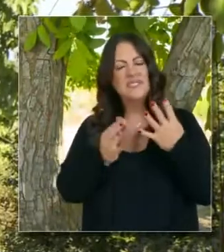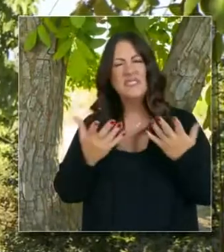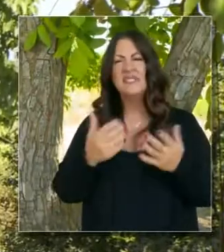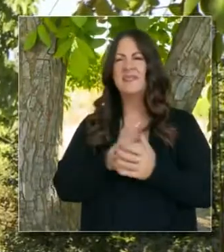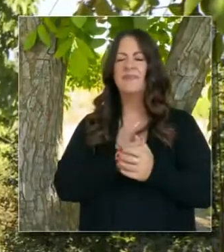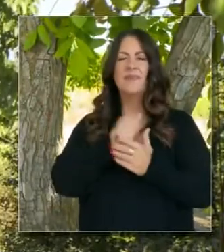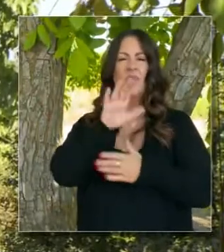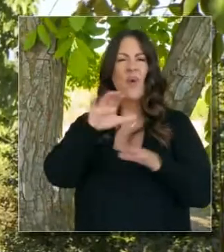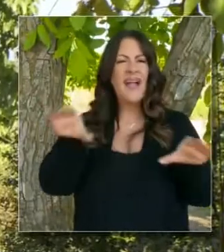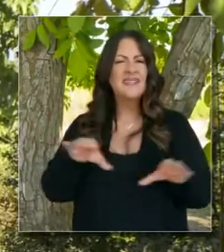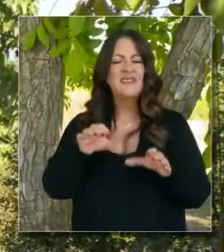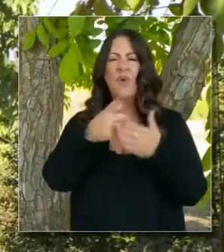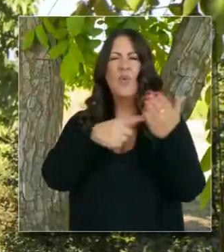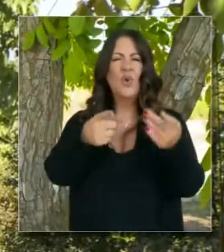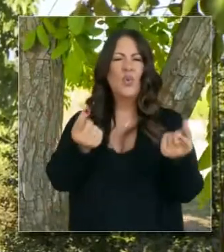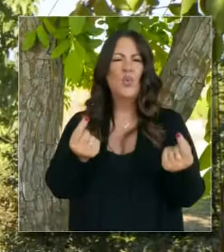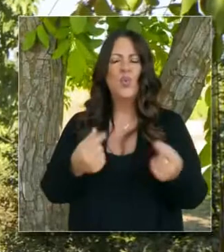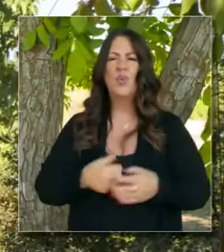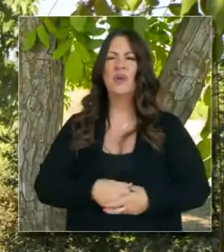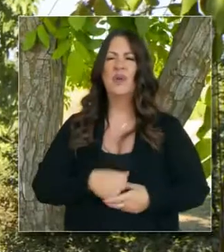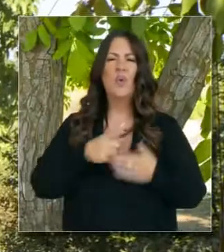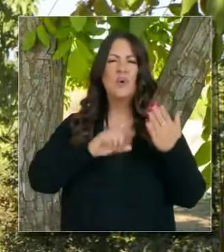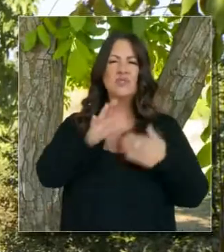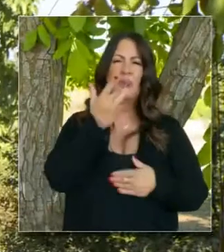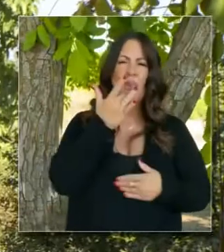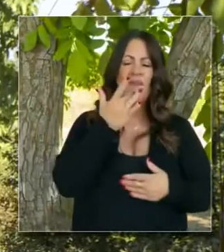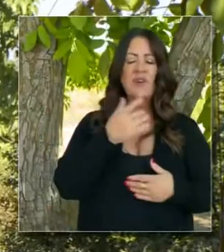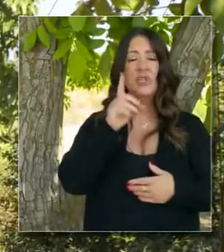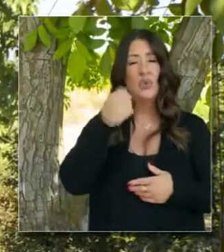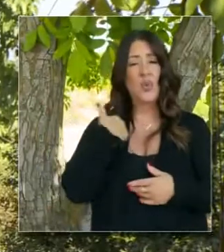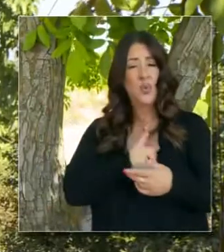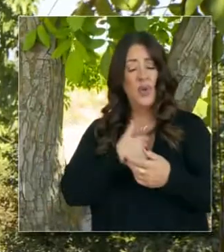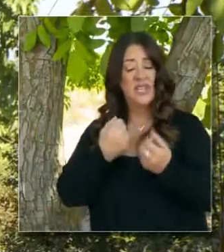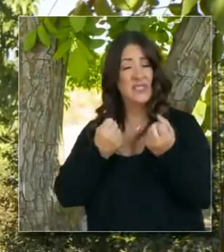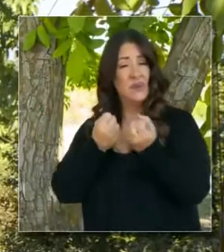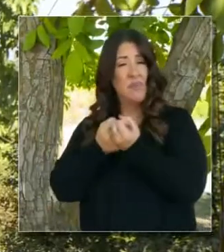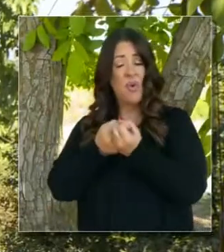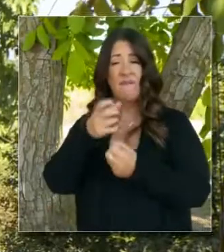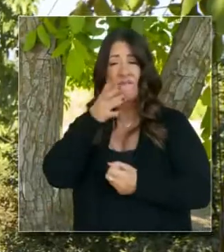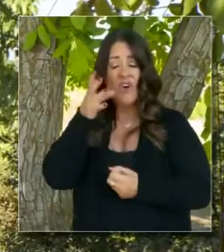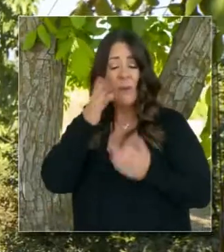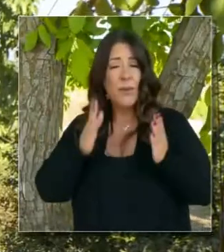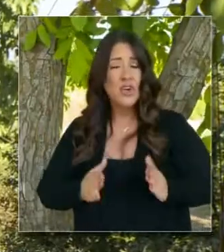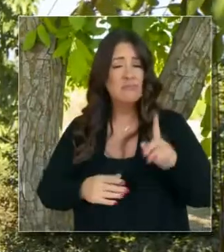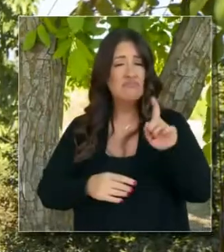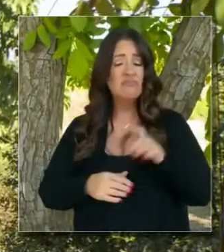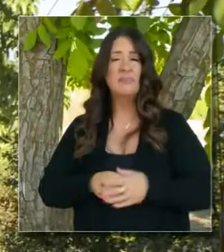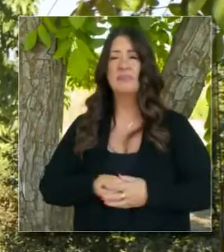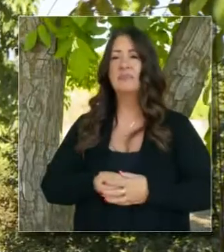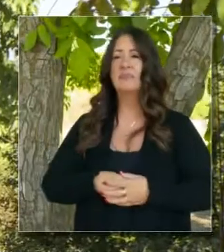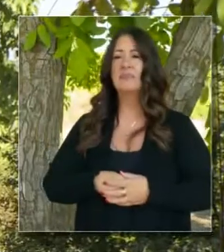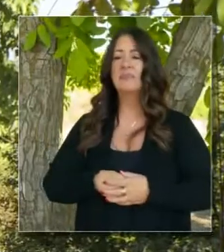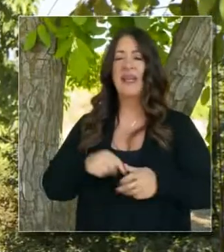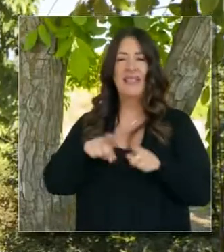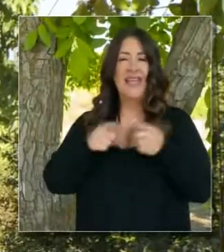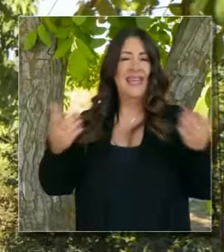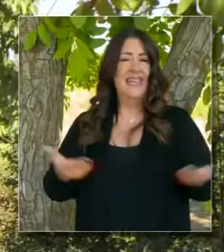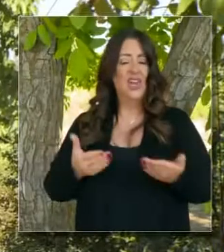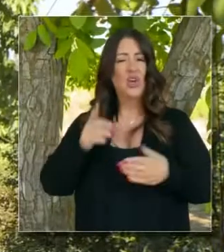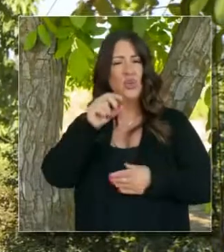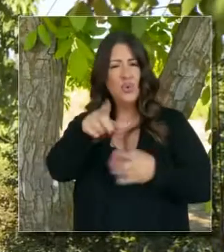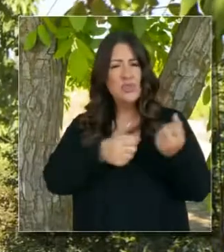nuestras opciones de consumo, nuestras actividades diarias, nuestras preferencias. Y si acaso apoyamos a trabajadores agrícolas